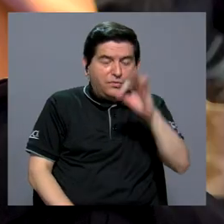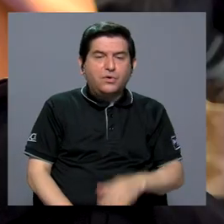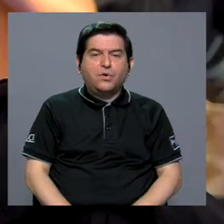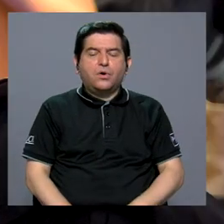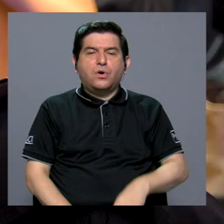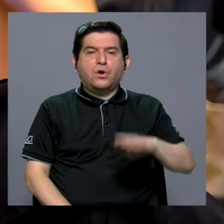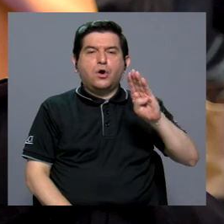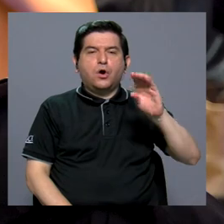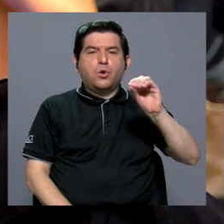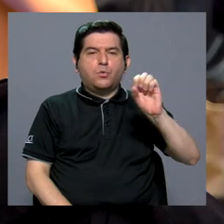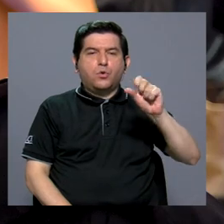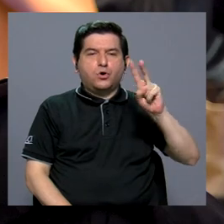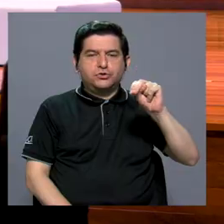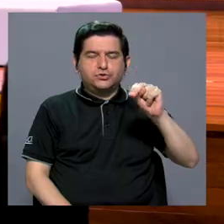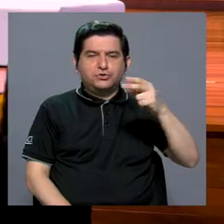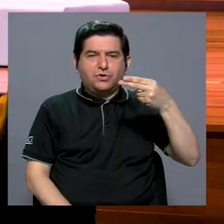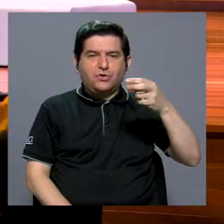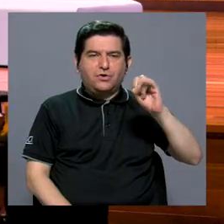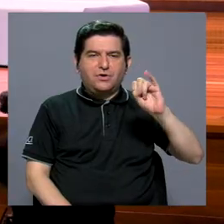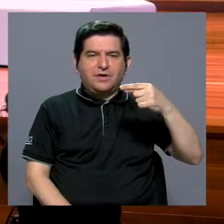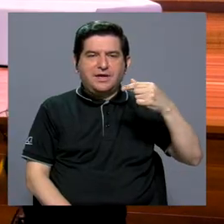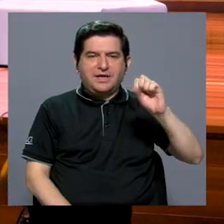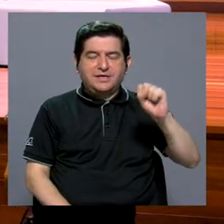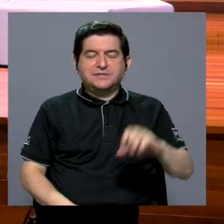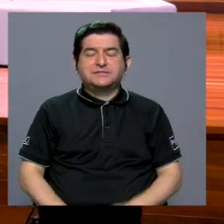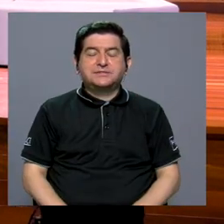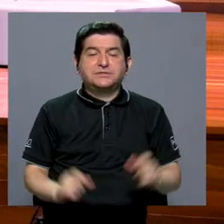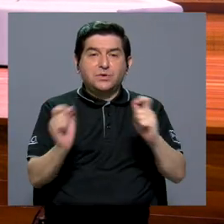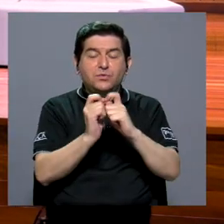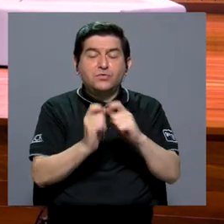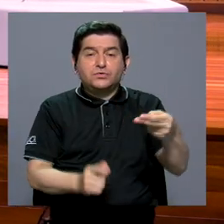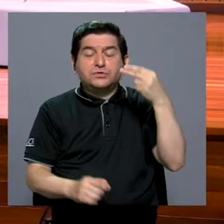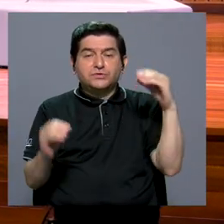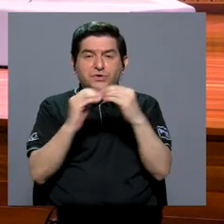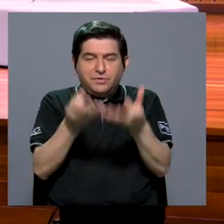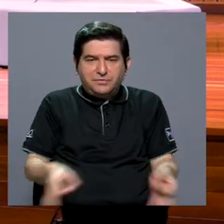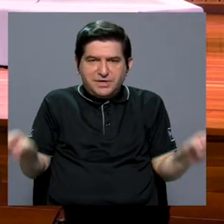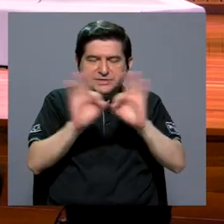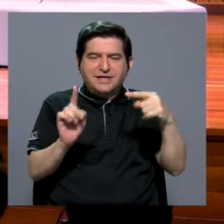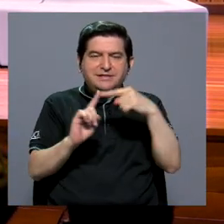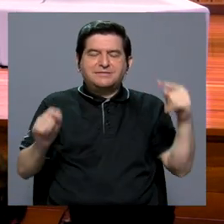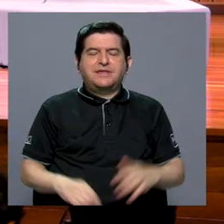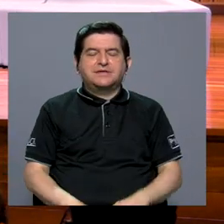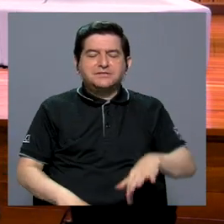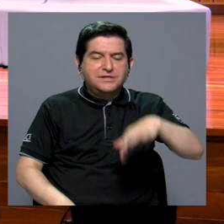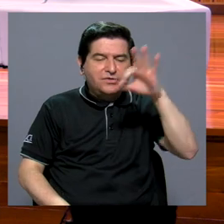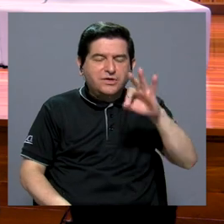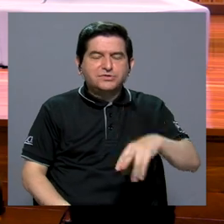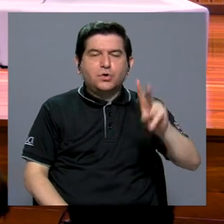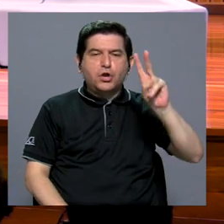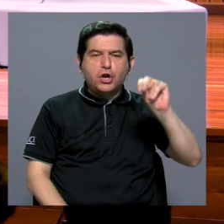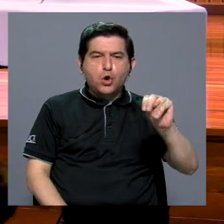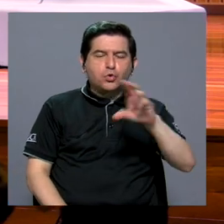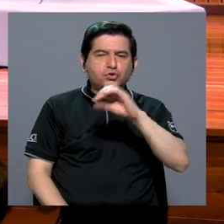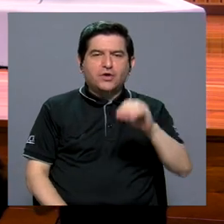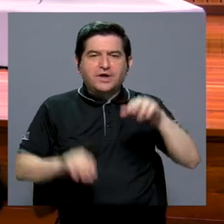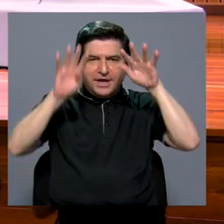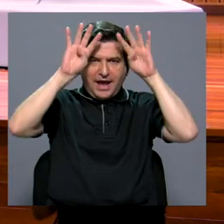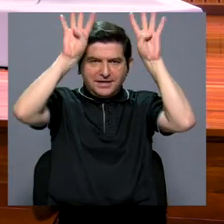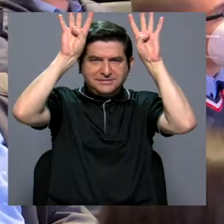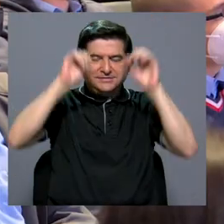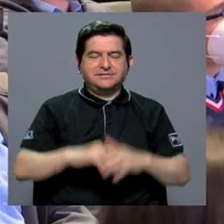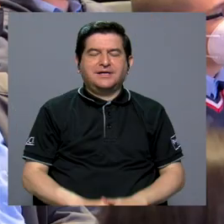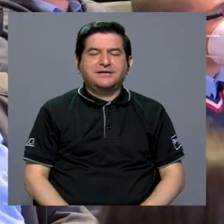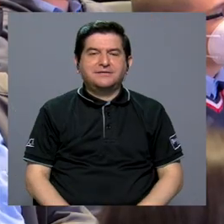el descubrimiento del bosón de Higgs, el hito físico más importante desde los aportes realizados por Newton y Einstein.